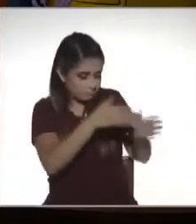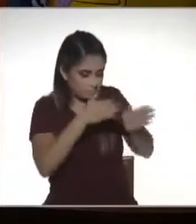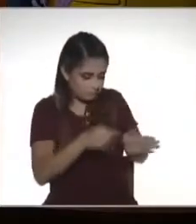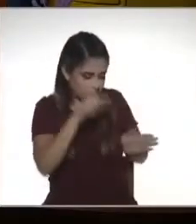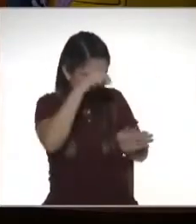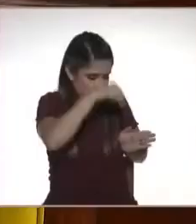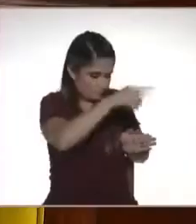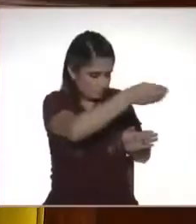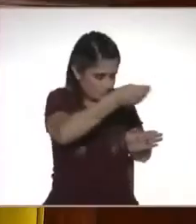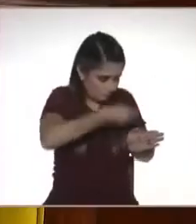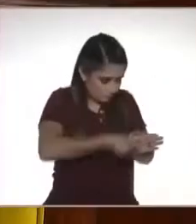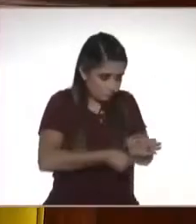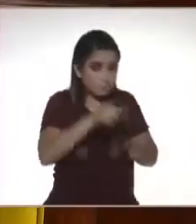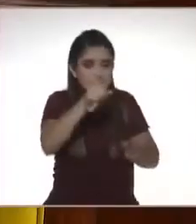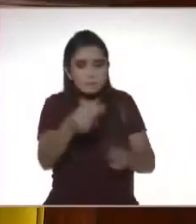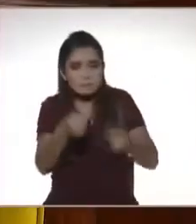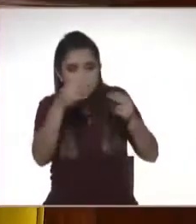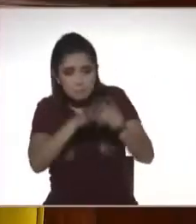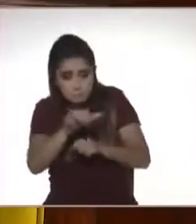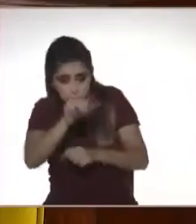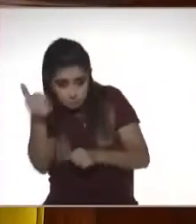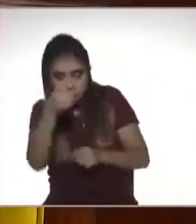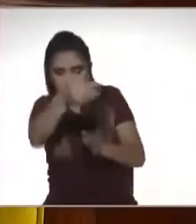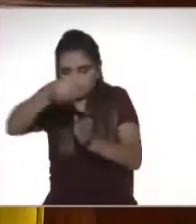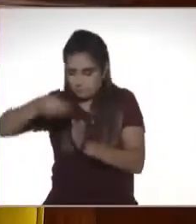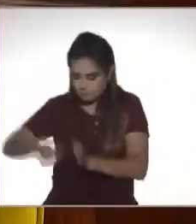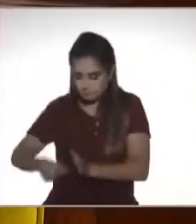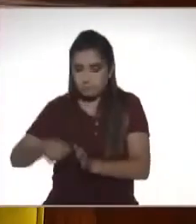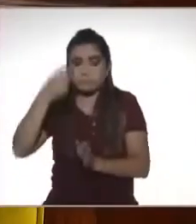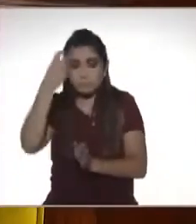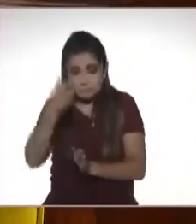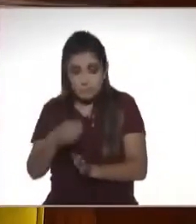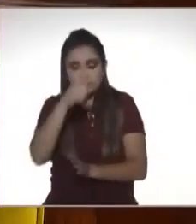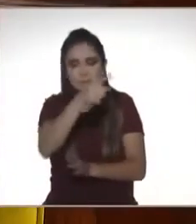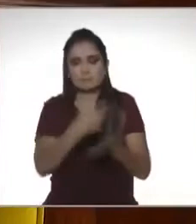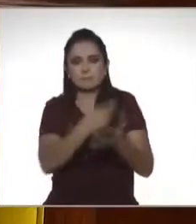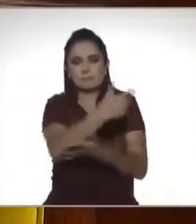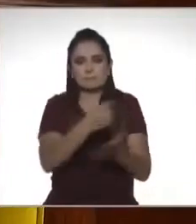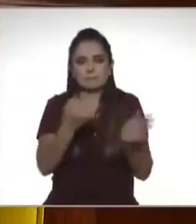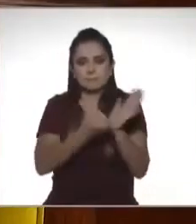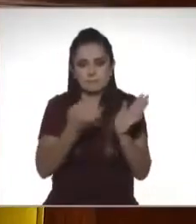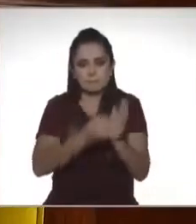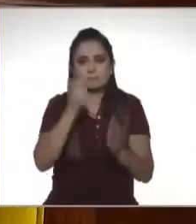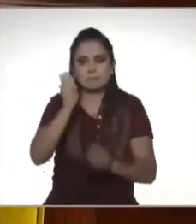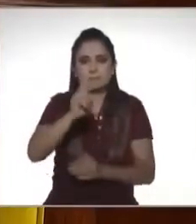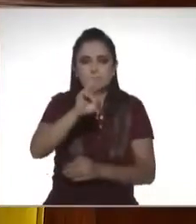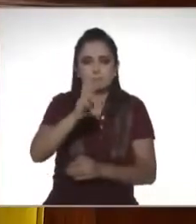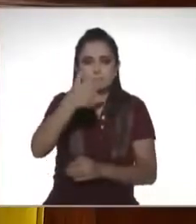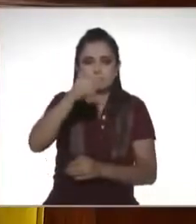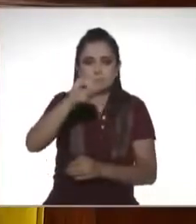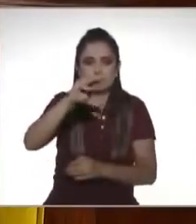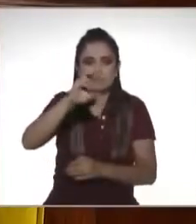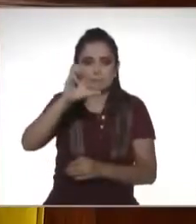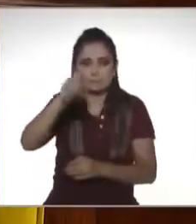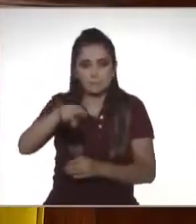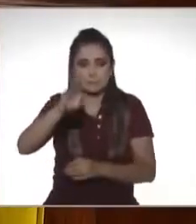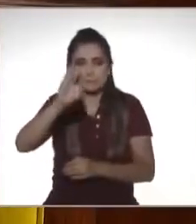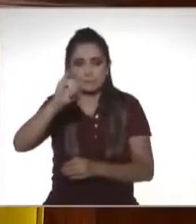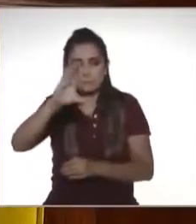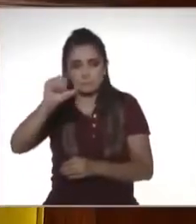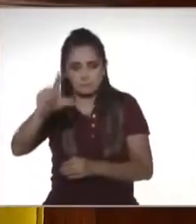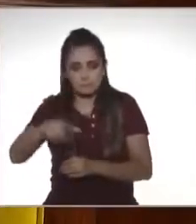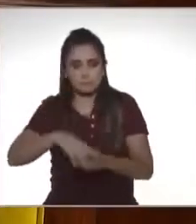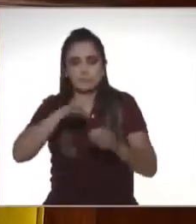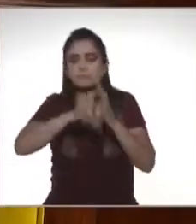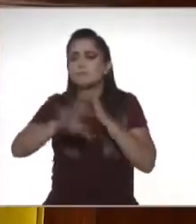realizar y obviamente dependiendo de la actividad serán las obligaciones. Que ese es a lo que ya nos referimos como el régimen fiscal, ¿no? Exactamente, ¿no? Entonces hoy solamente